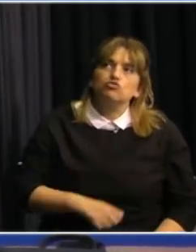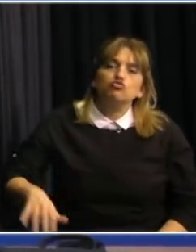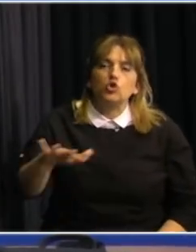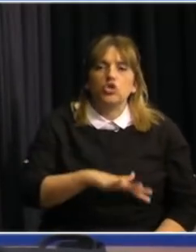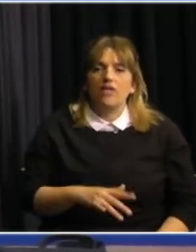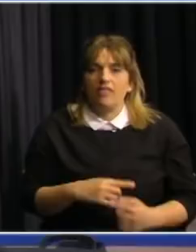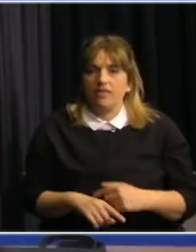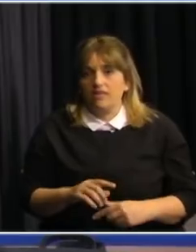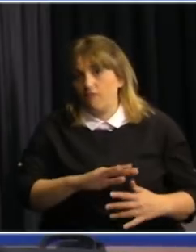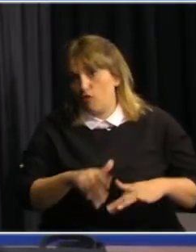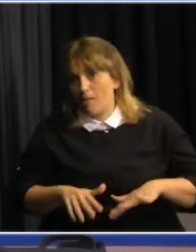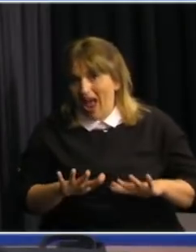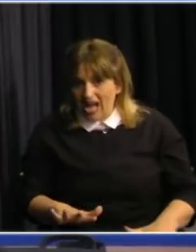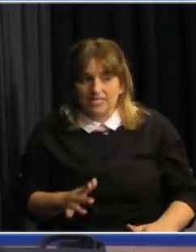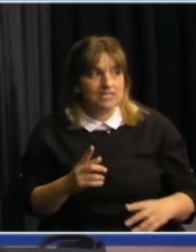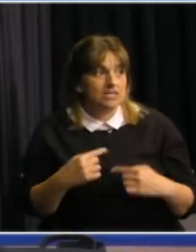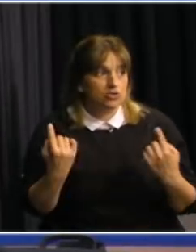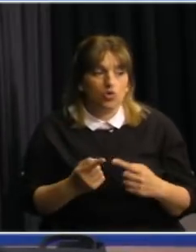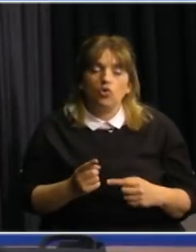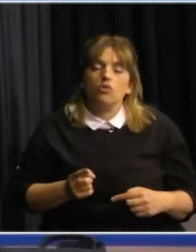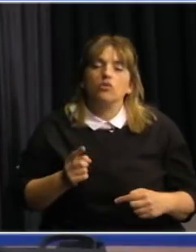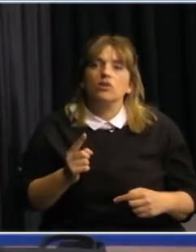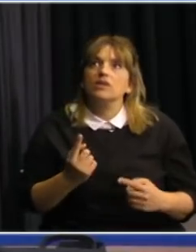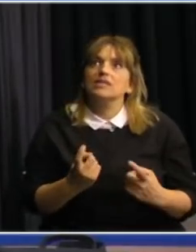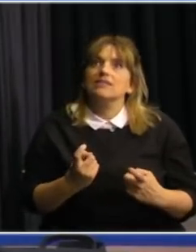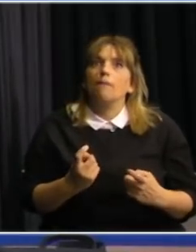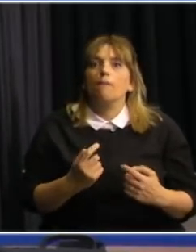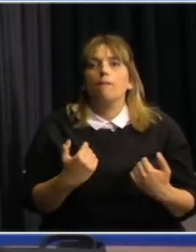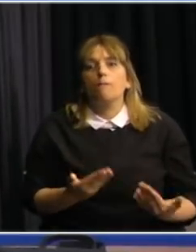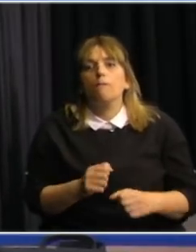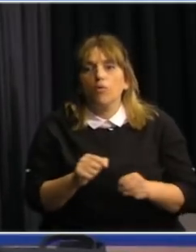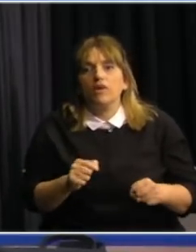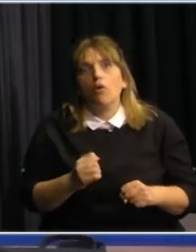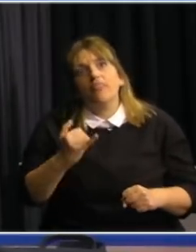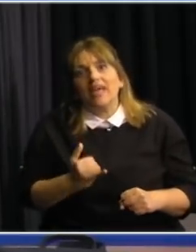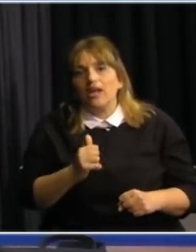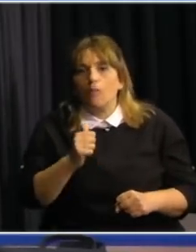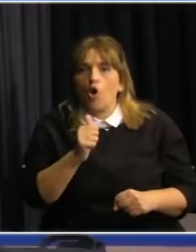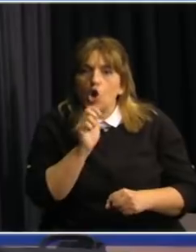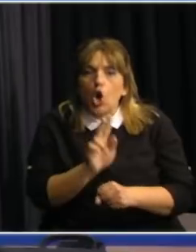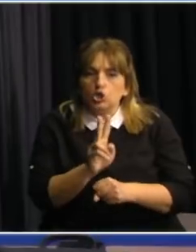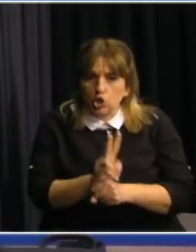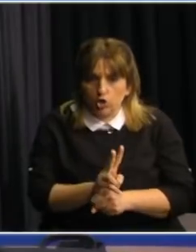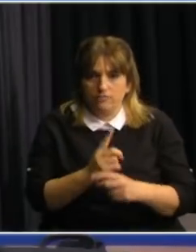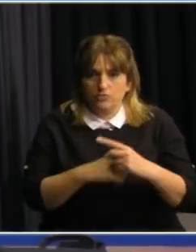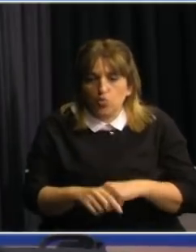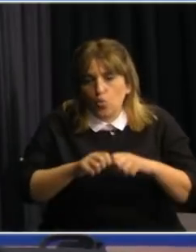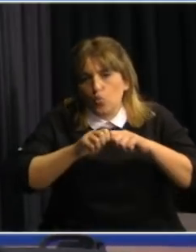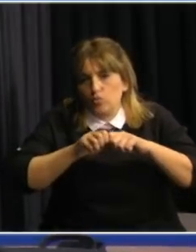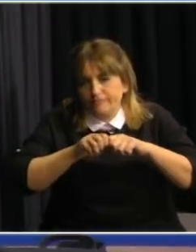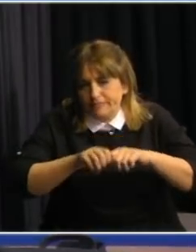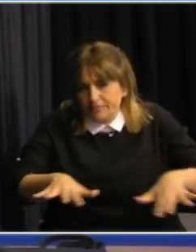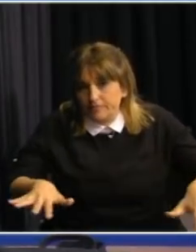en forma activa todos somos decisivos para mantener este control relativo en la estrategia de contención. De lo